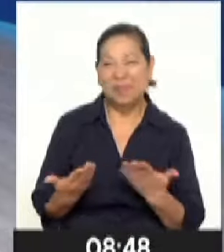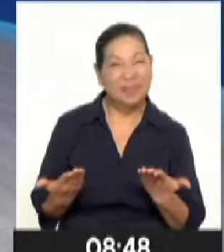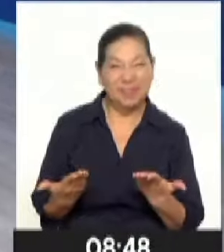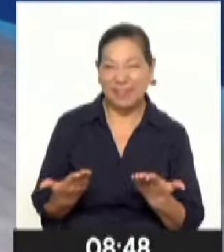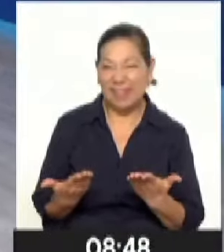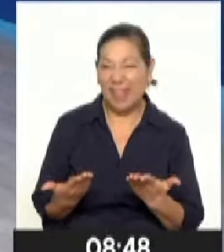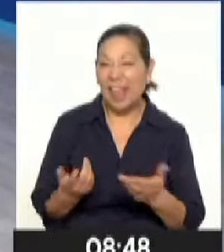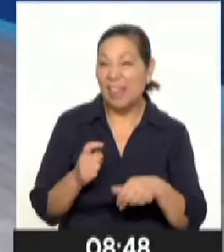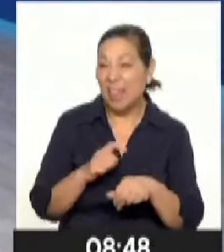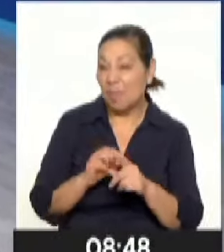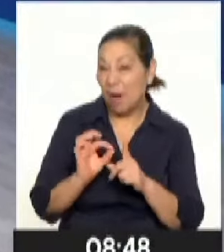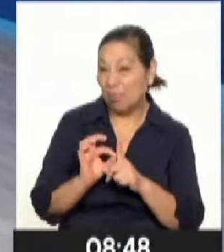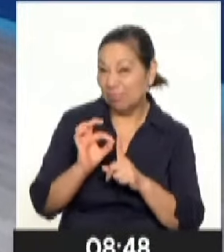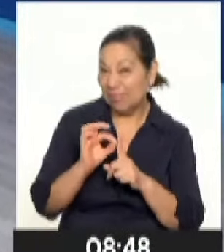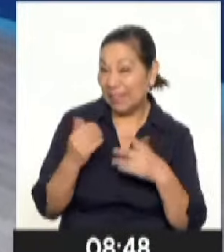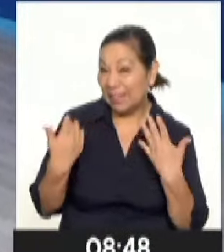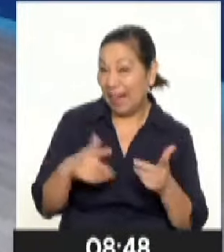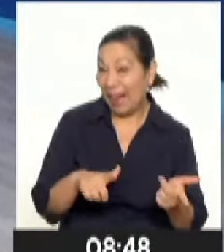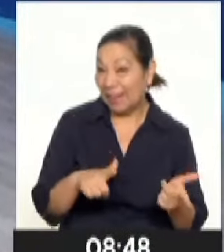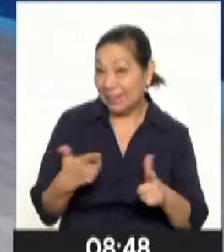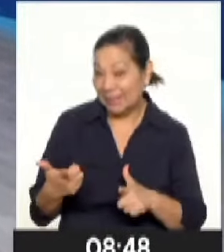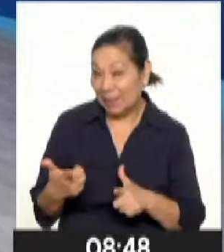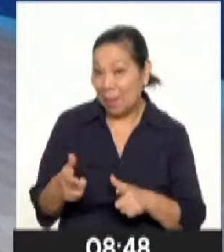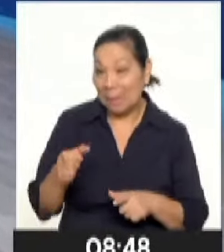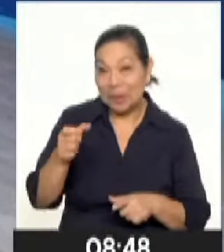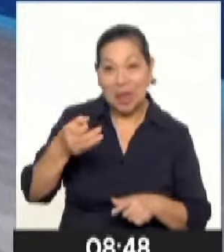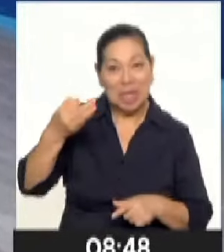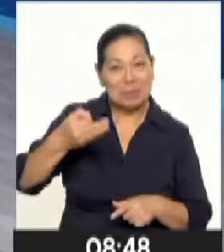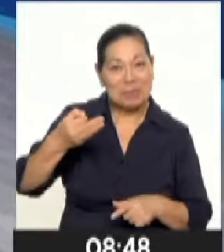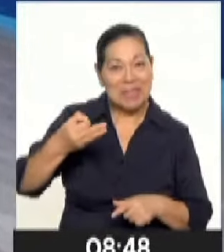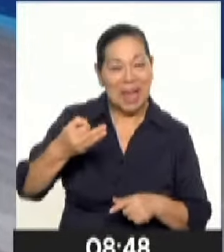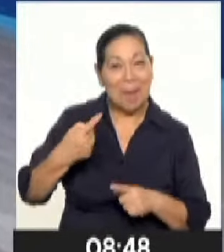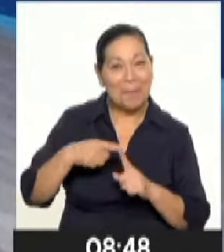el tiempo en TV Perú y ya está listo nuestro especialista.